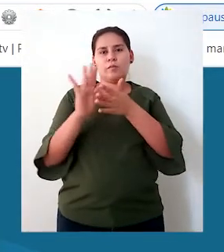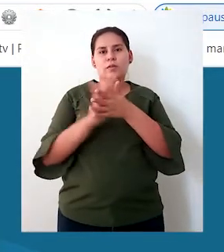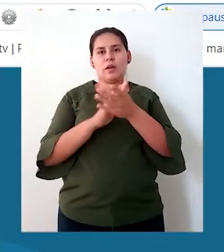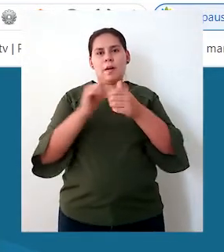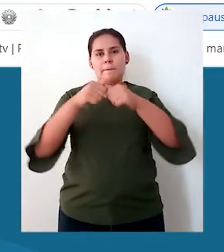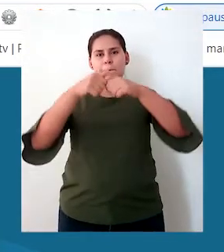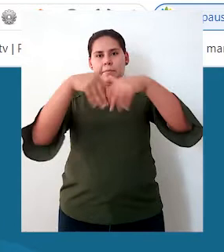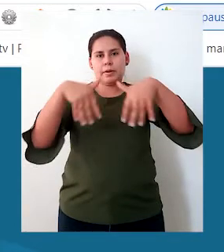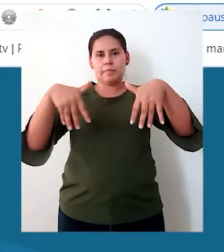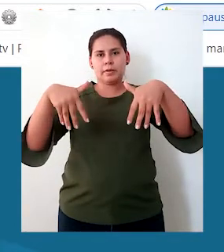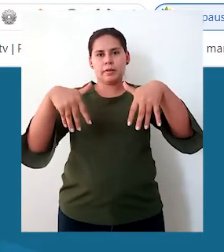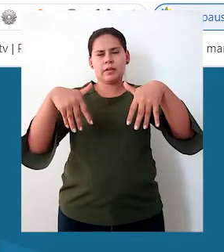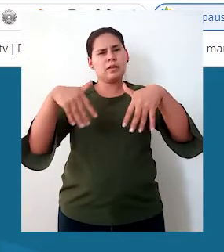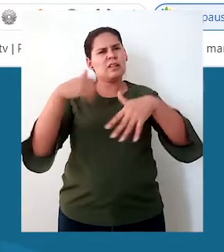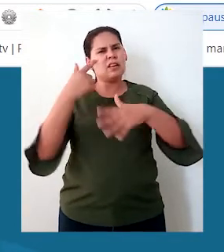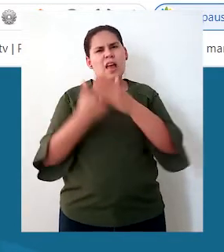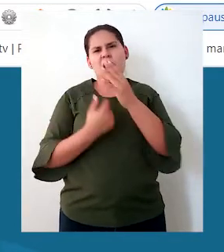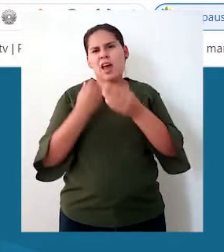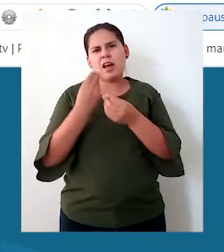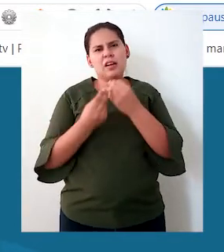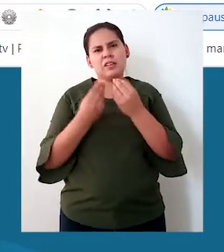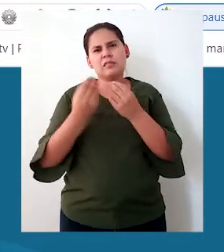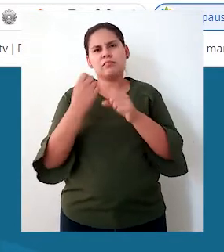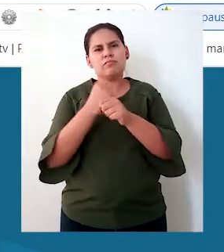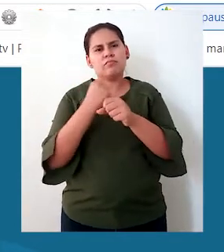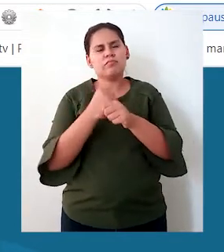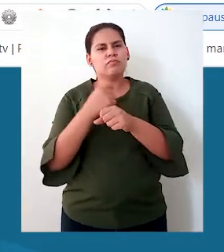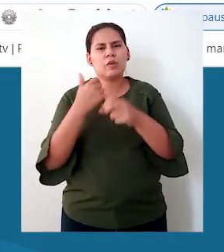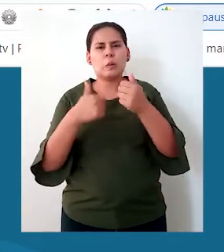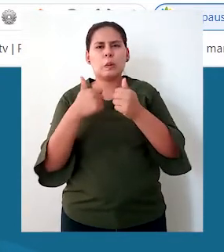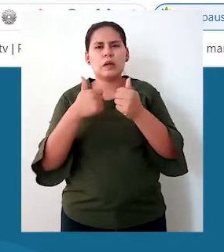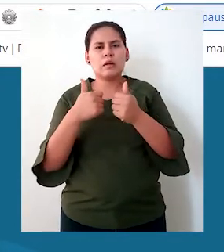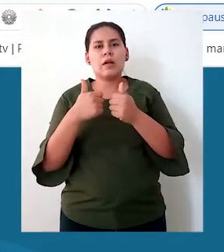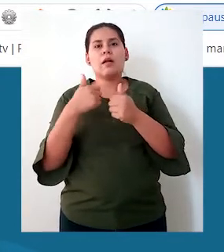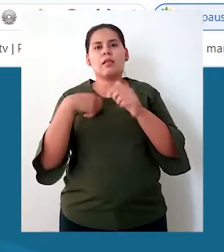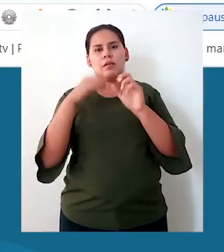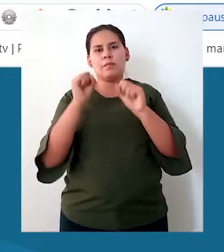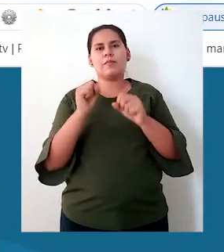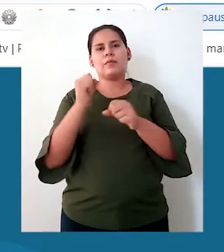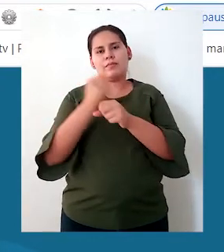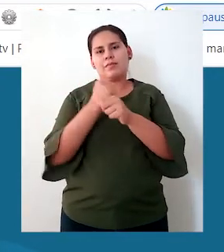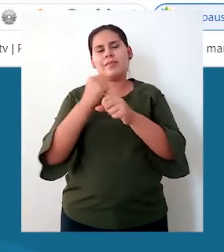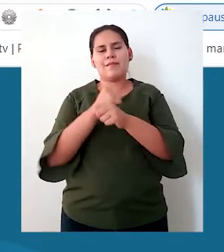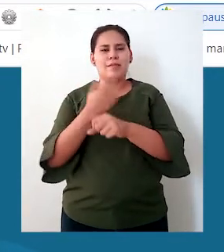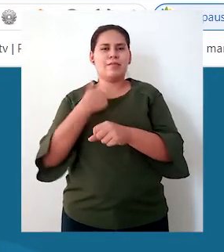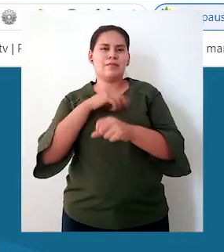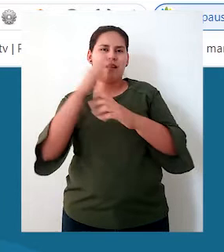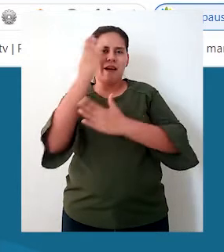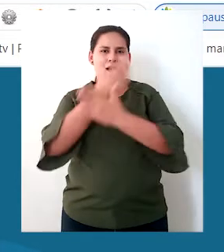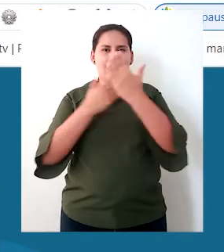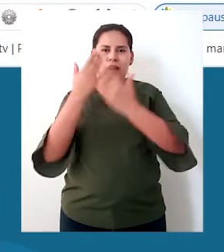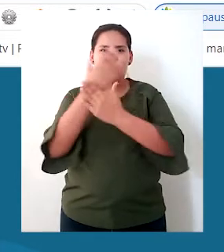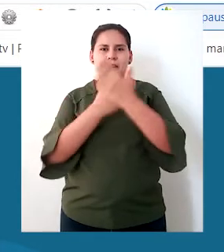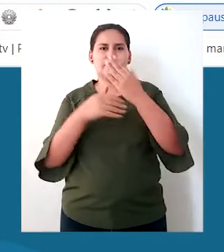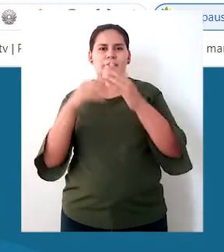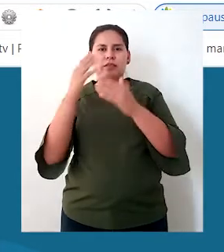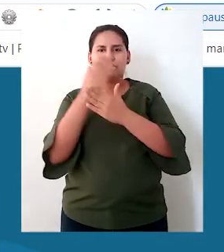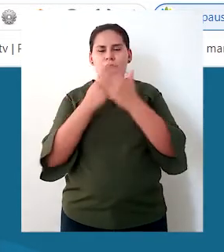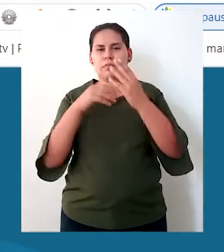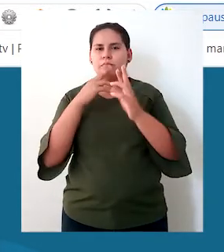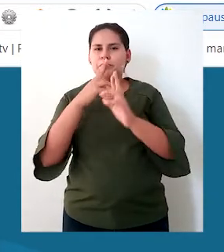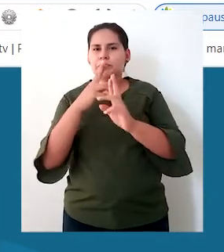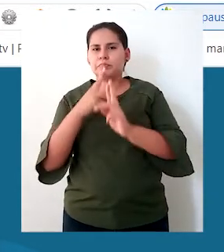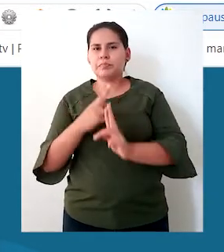mapas. ¿Qué es lo que hace ese análisis bibliométrico o lo que también le podemos llamar como un análisis de coocurrencia?